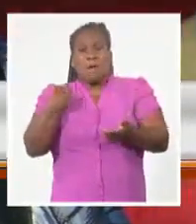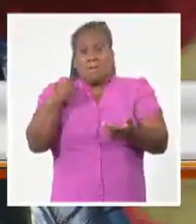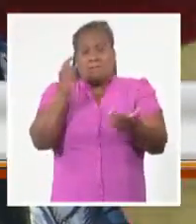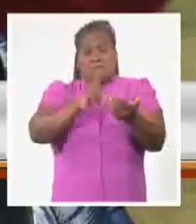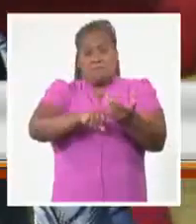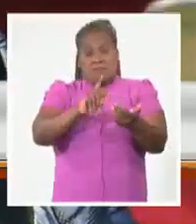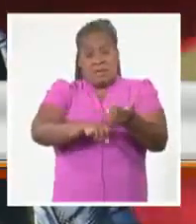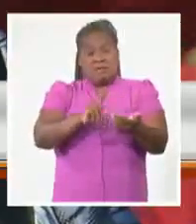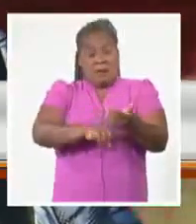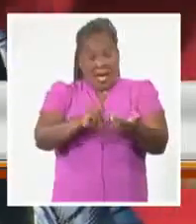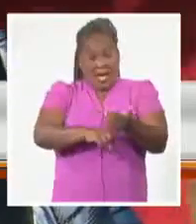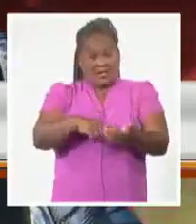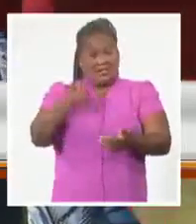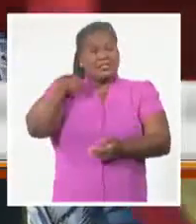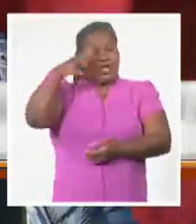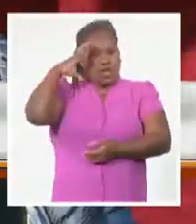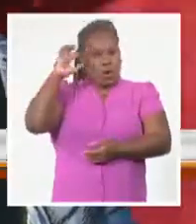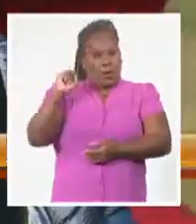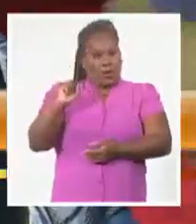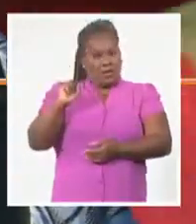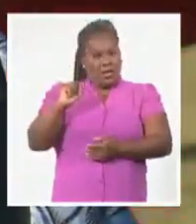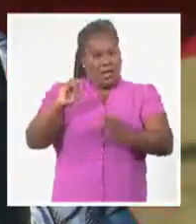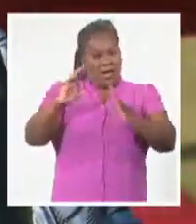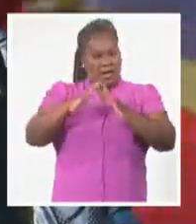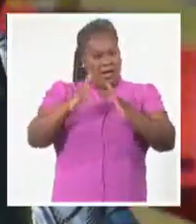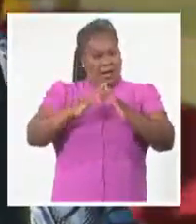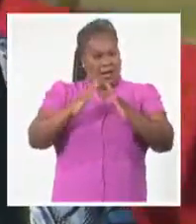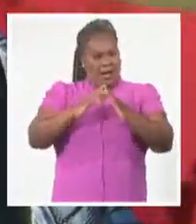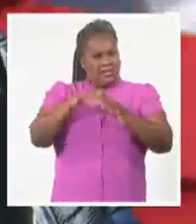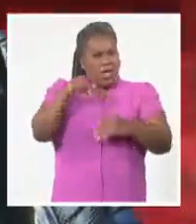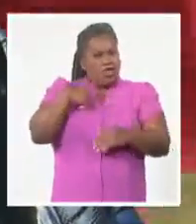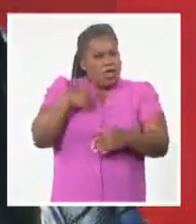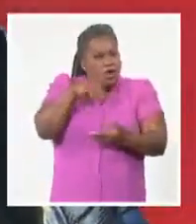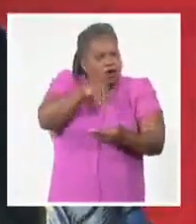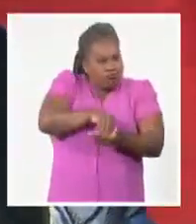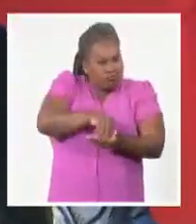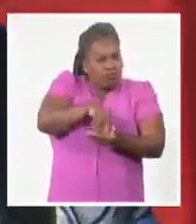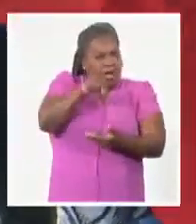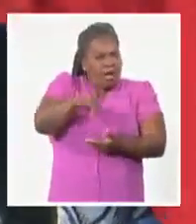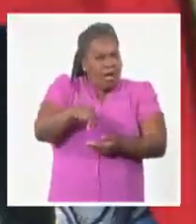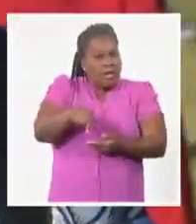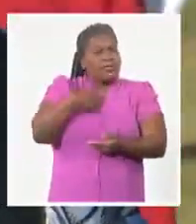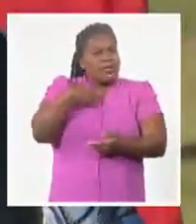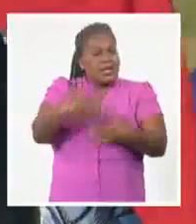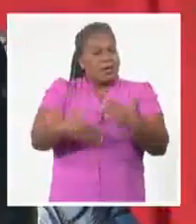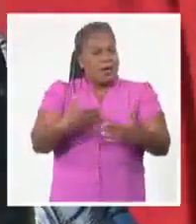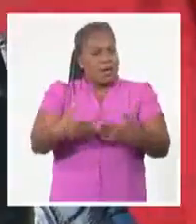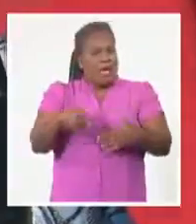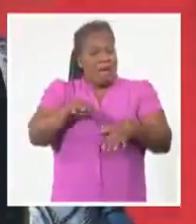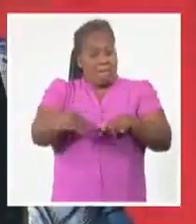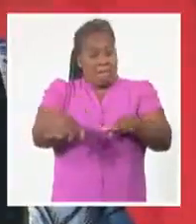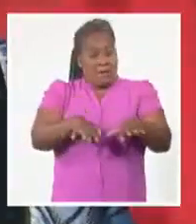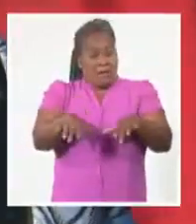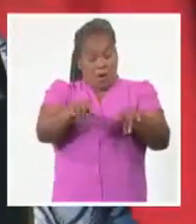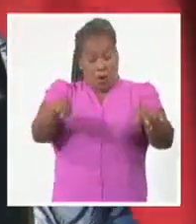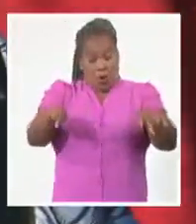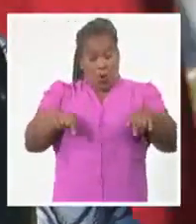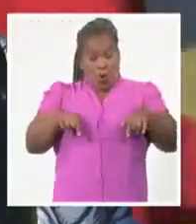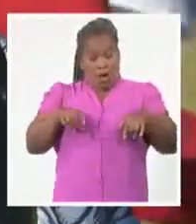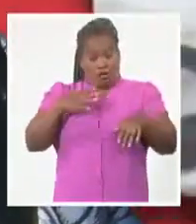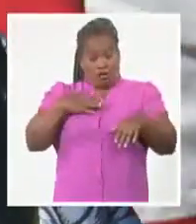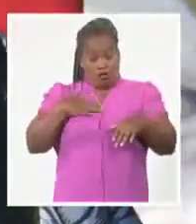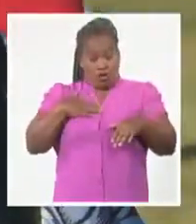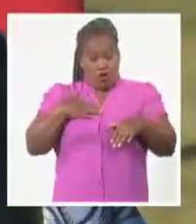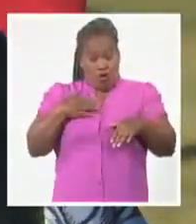se dio cuenta de que la casa tenía problemas. Y él habilitó el cuarto donde yo estaba, de forma que yo pudiera,